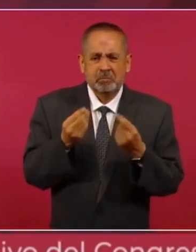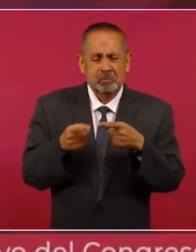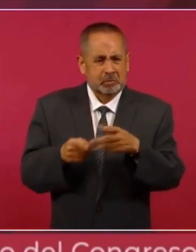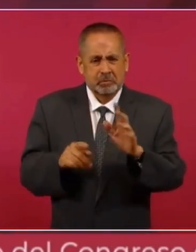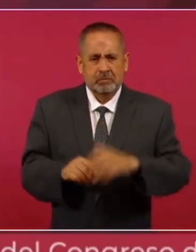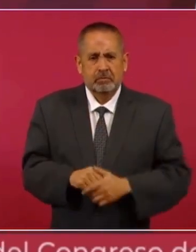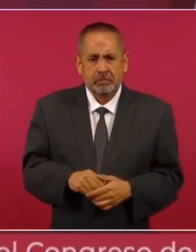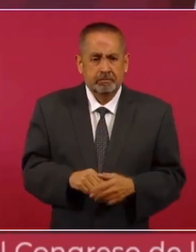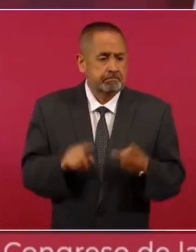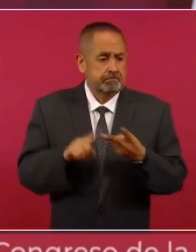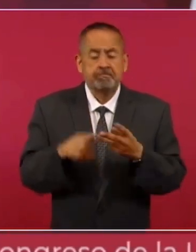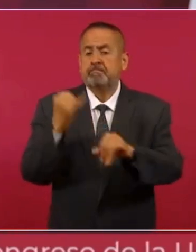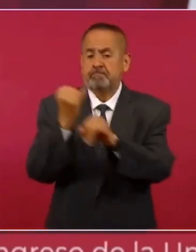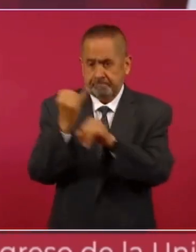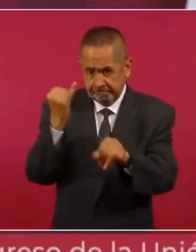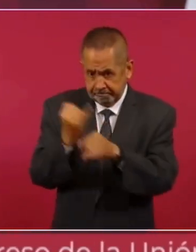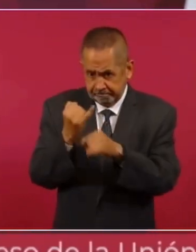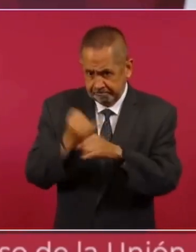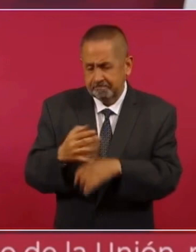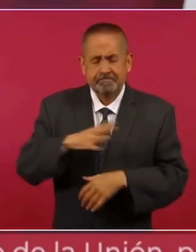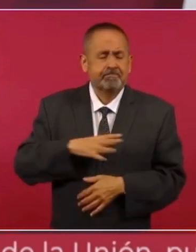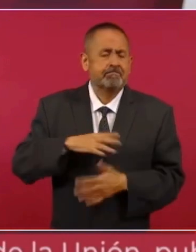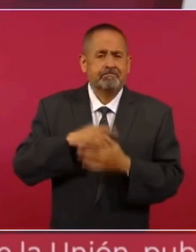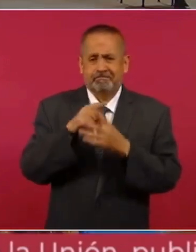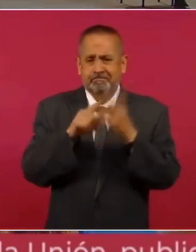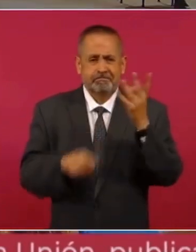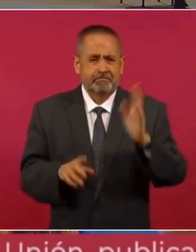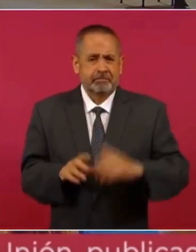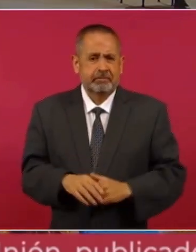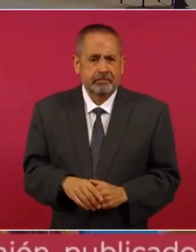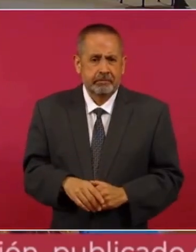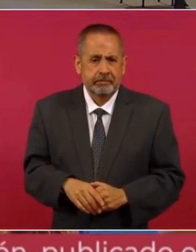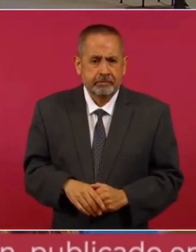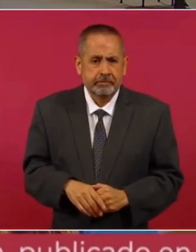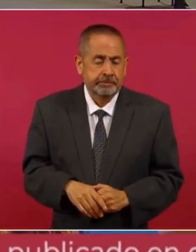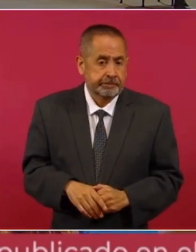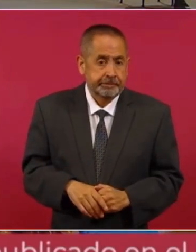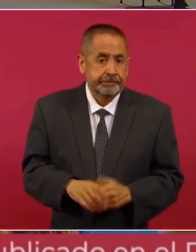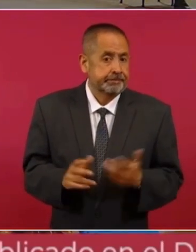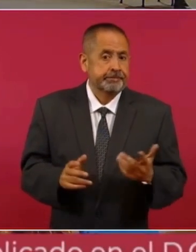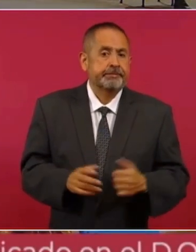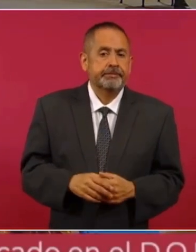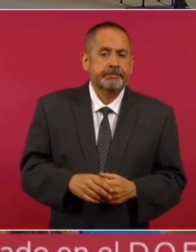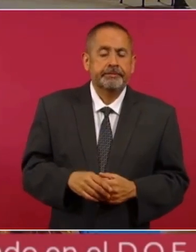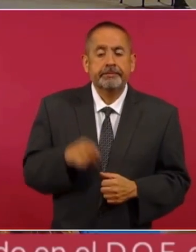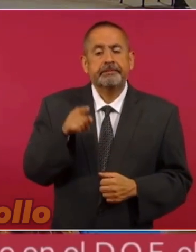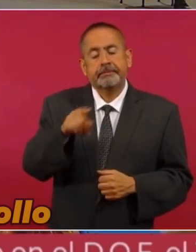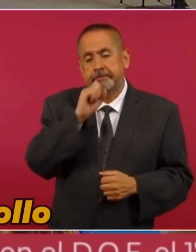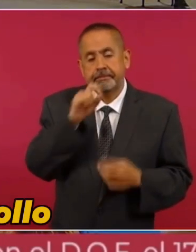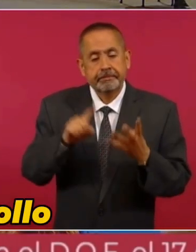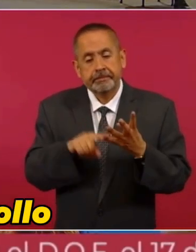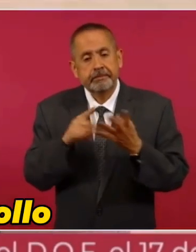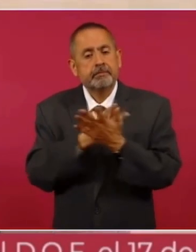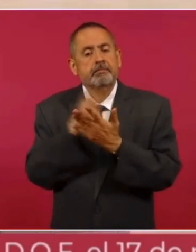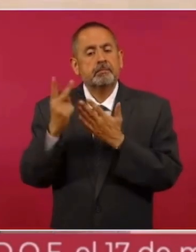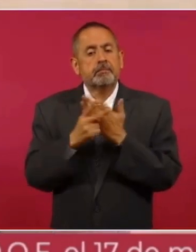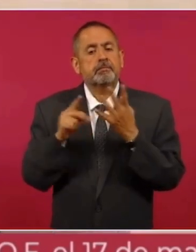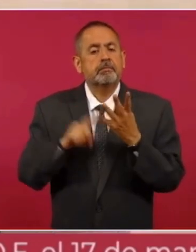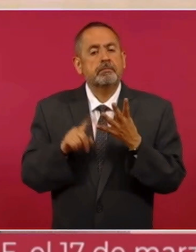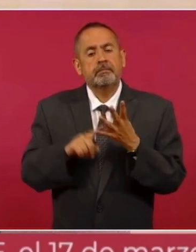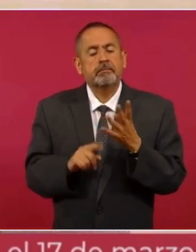internet y hay un programa también de desarrollo